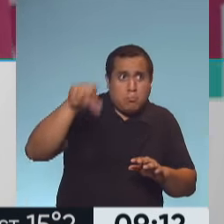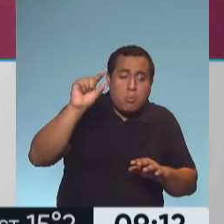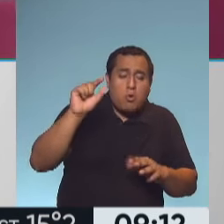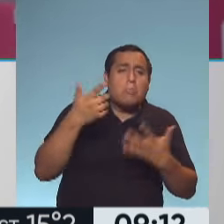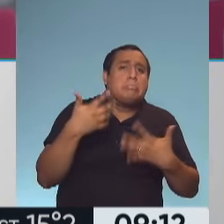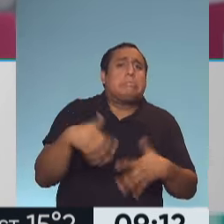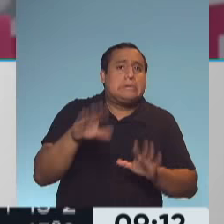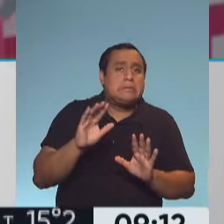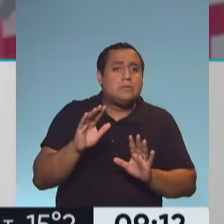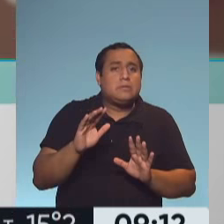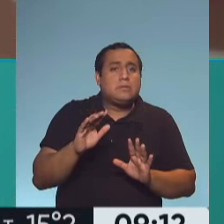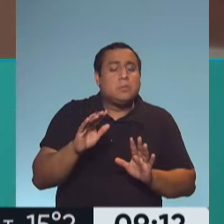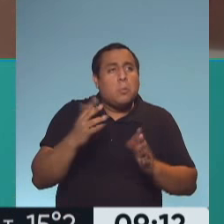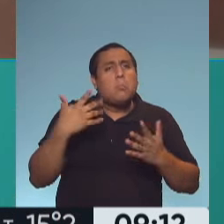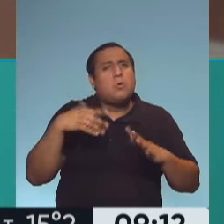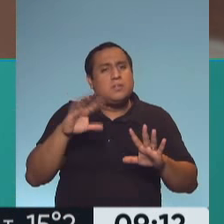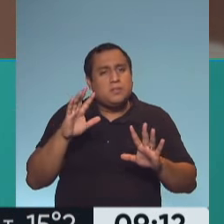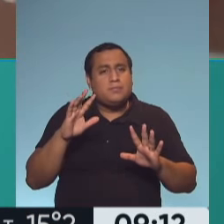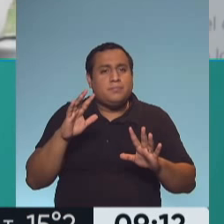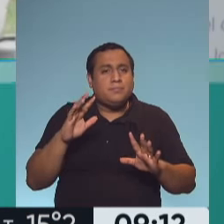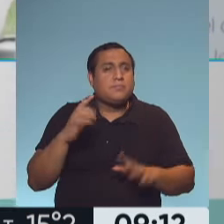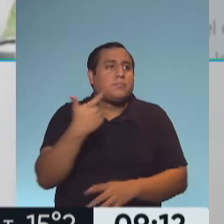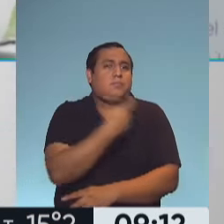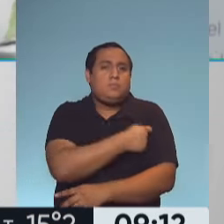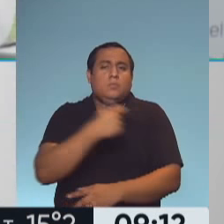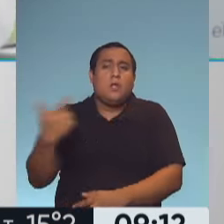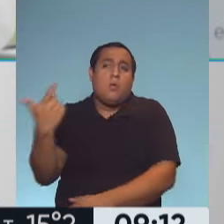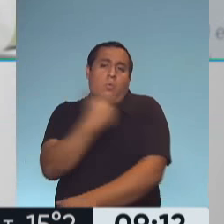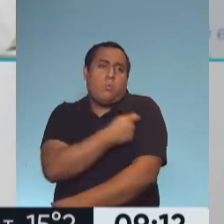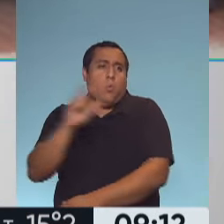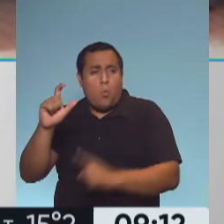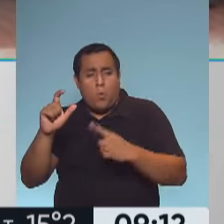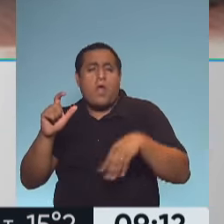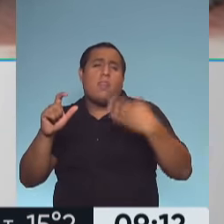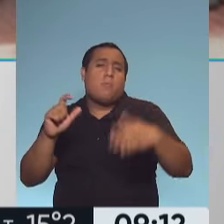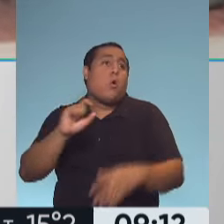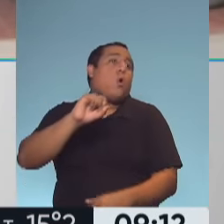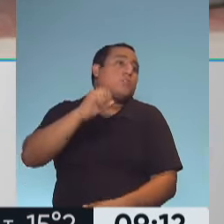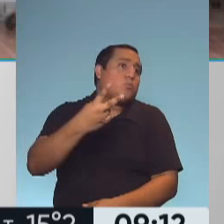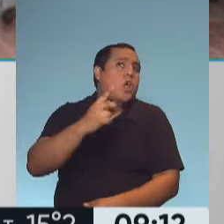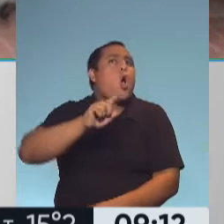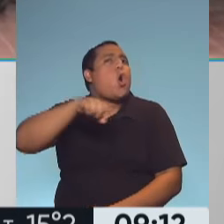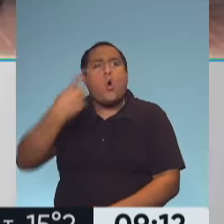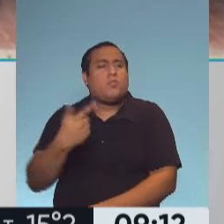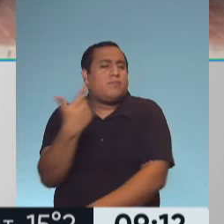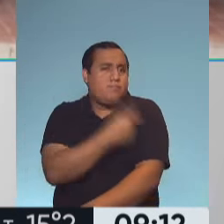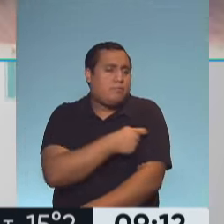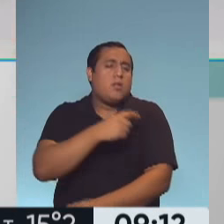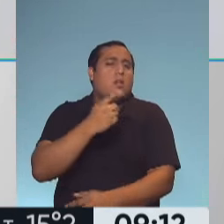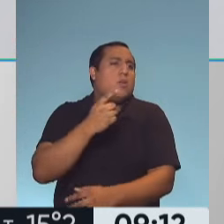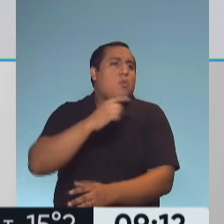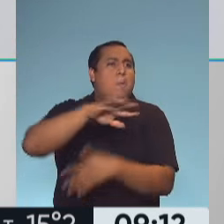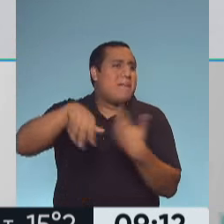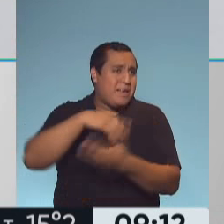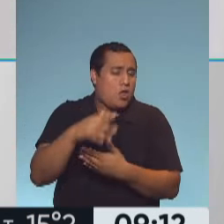de, digamos, vincular esquemas vacunales, distintas vacunas dentro de un tratamiento para las personas. Todavía